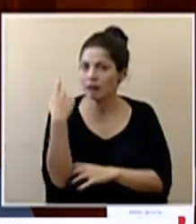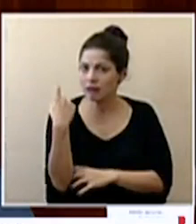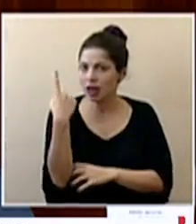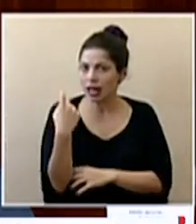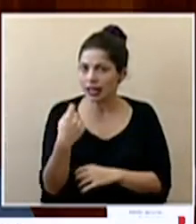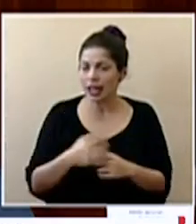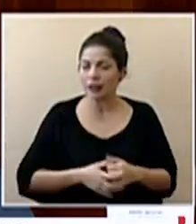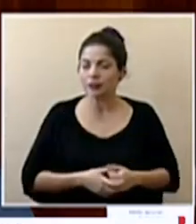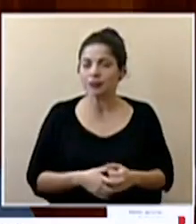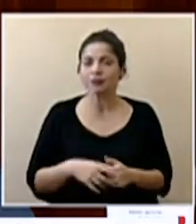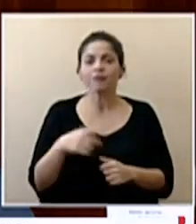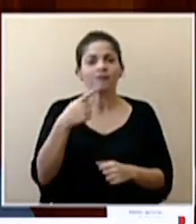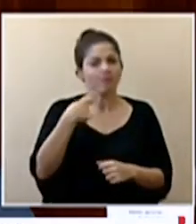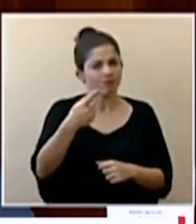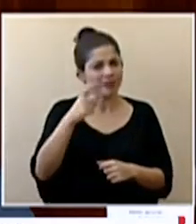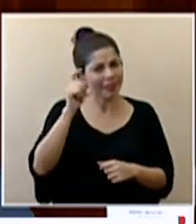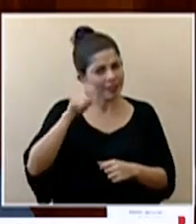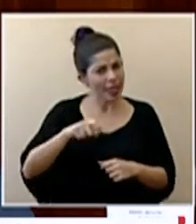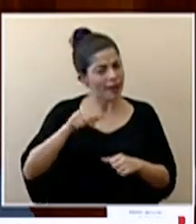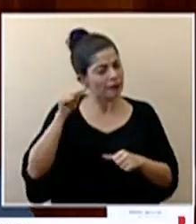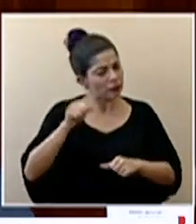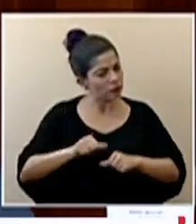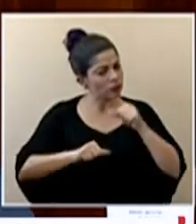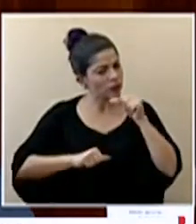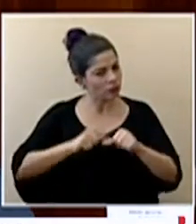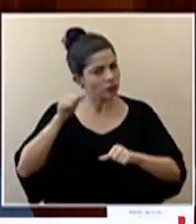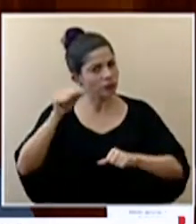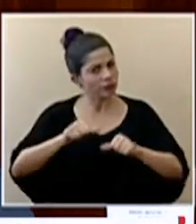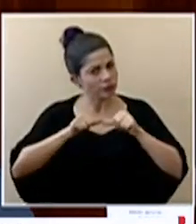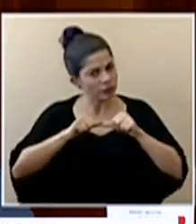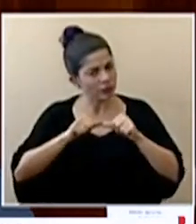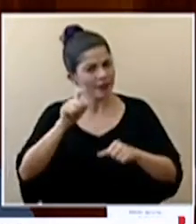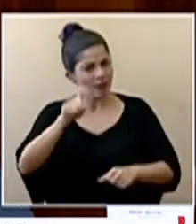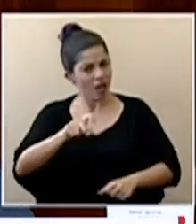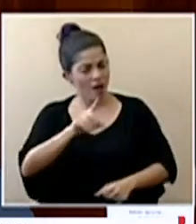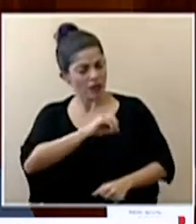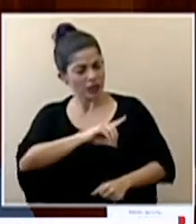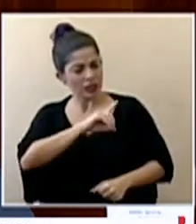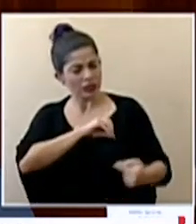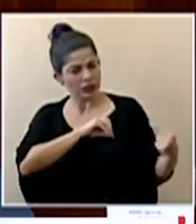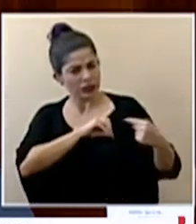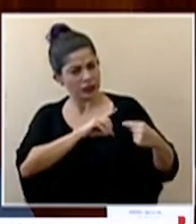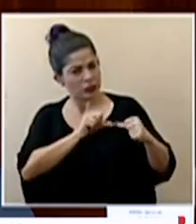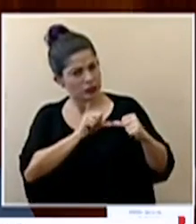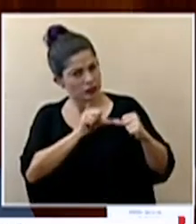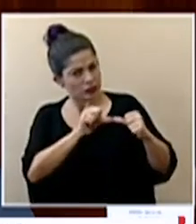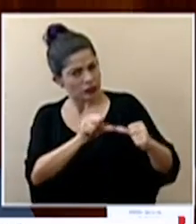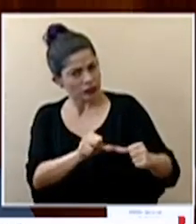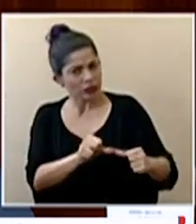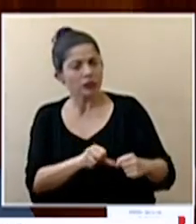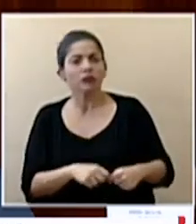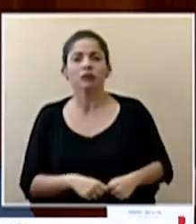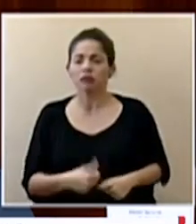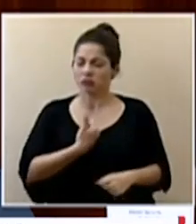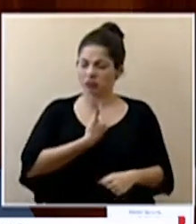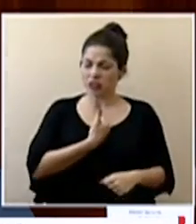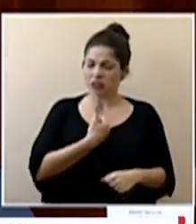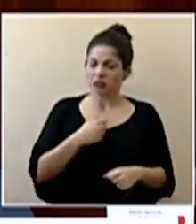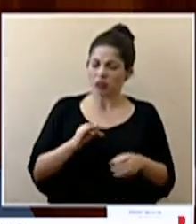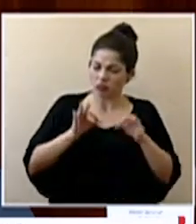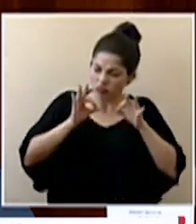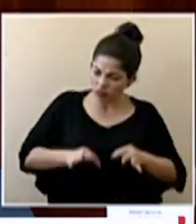Y tenemos que ser persistentes, tenemos que ser disciplinados, tenemos que ser decididos